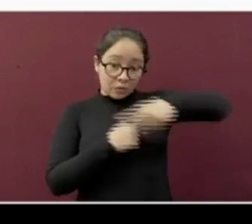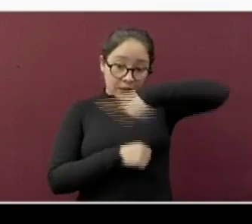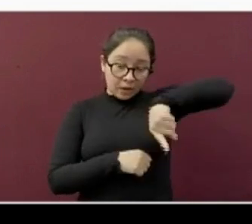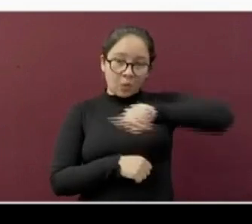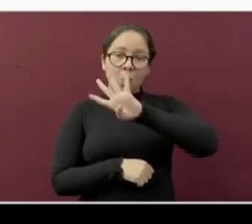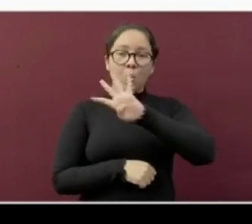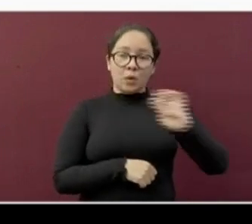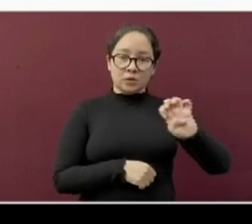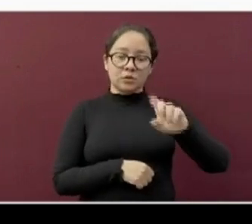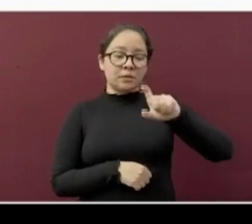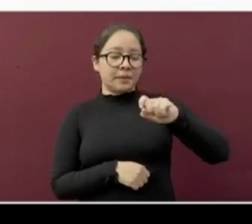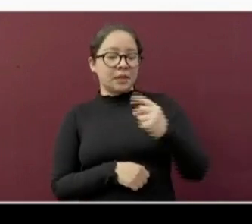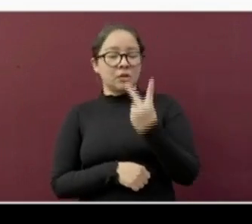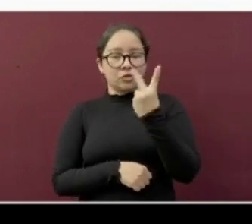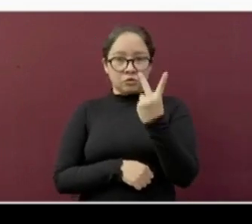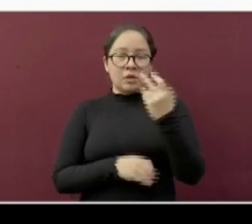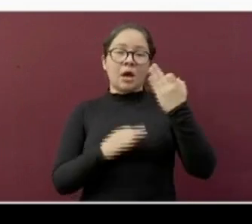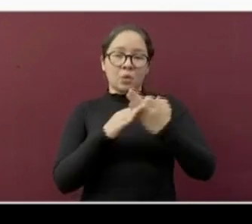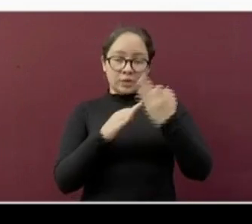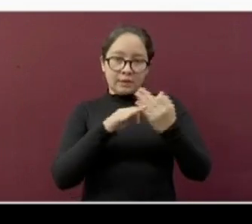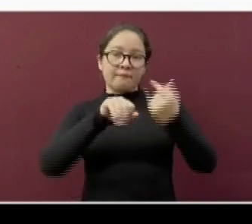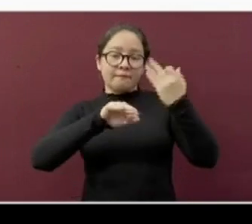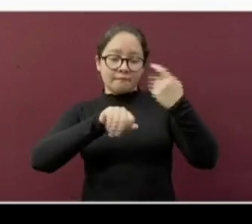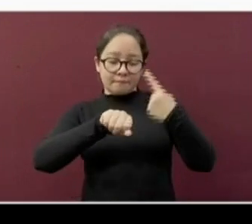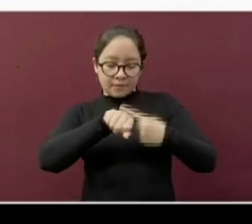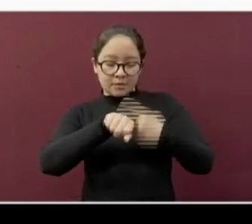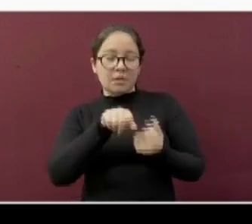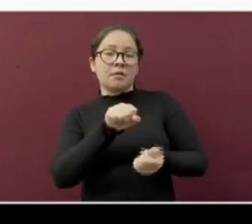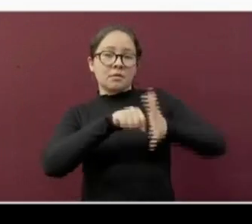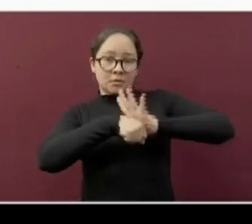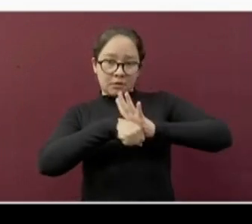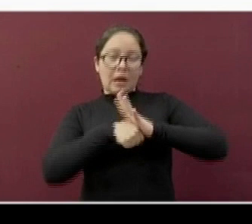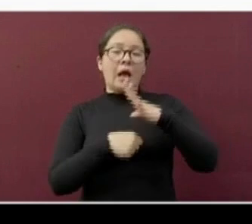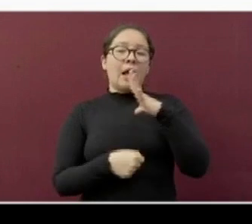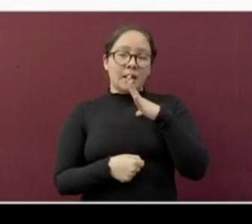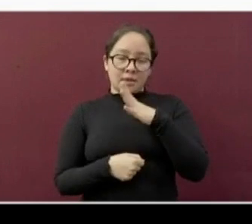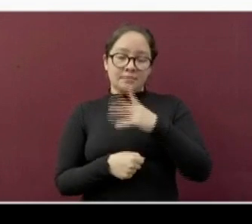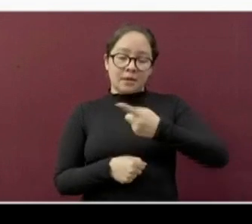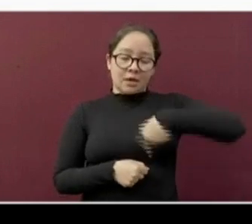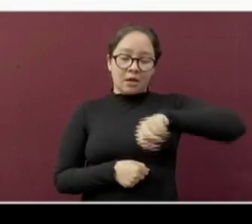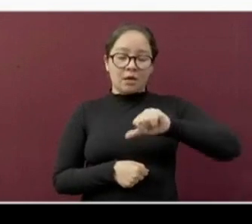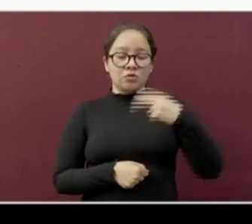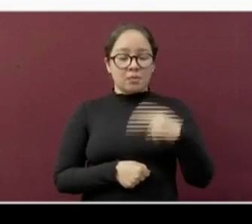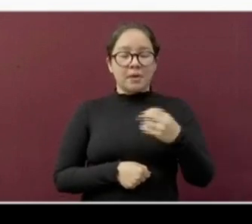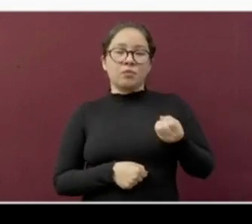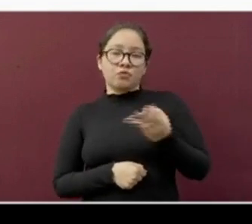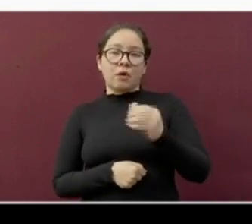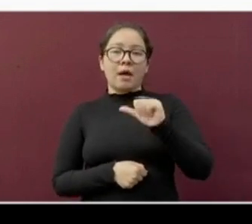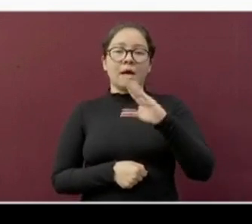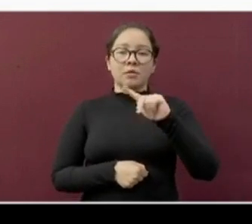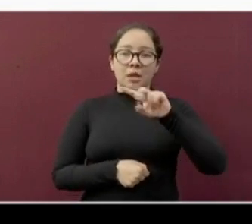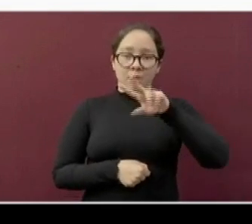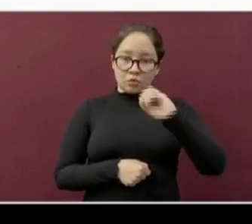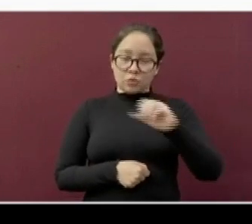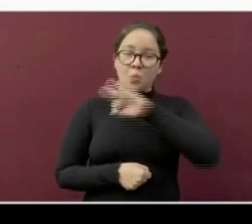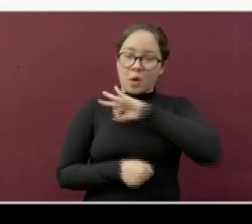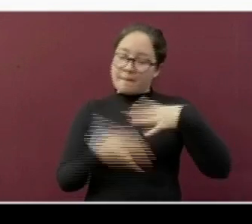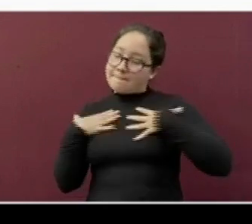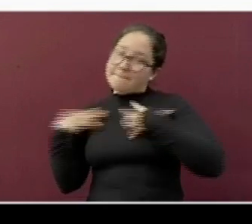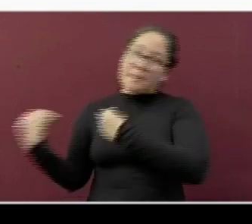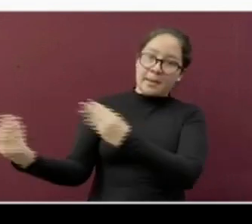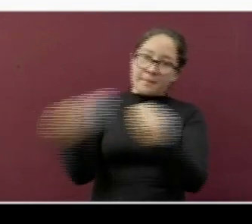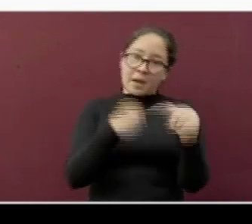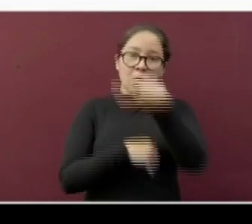422 son actuales y representan los casos que están activos y pueden infectar a otras personas.